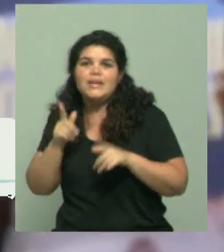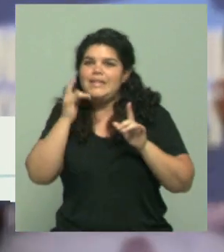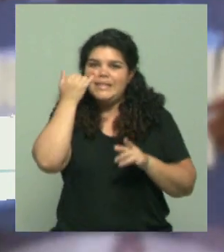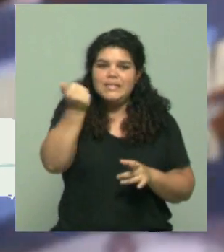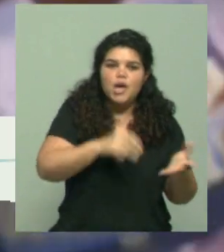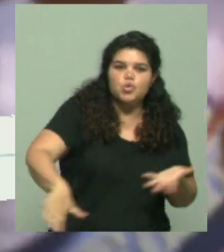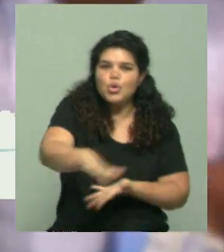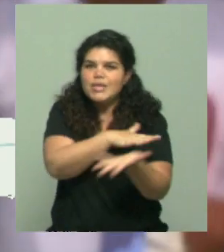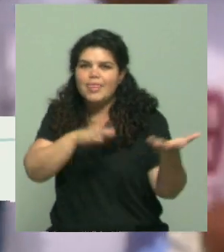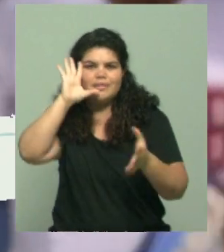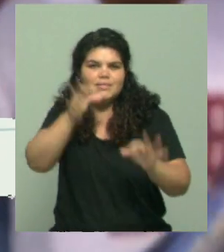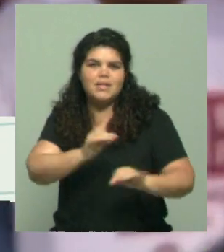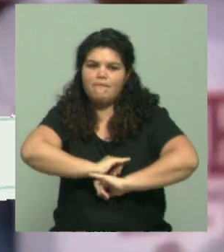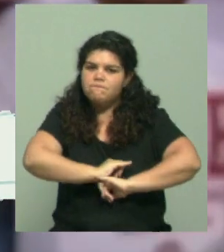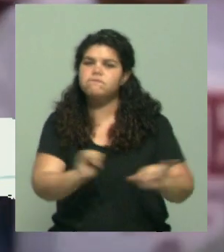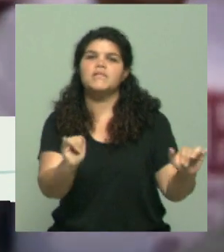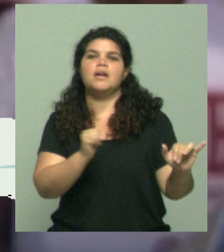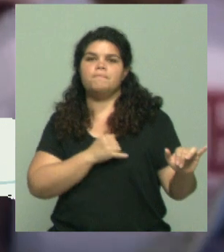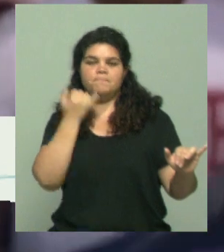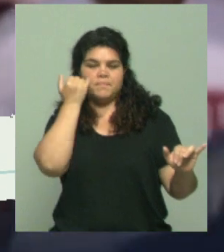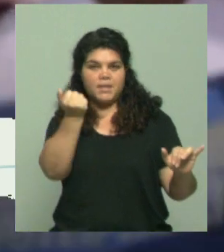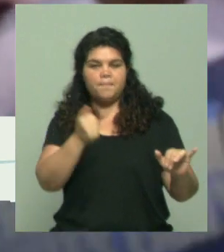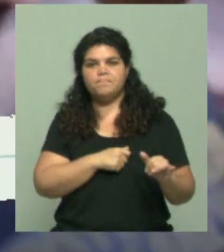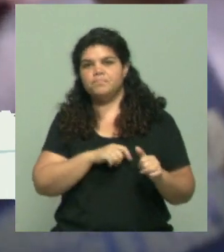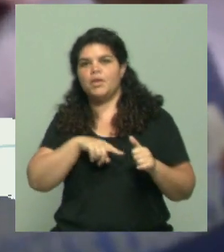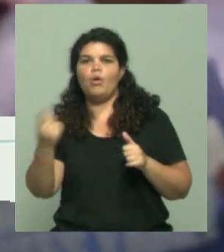de una ocasión, entre ellos Ohio, Pensilvania,